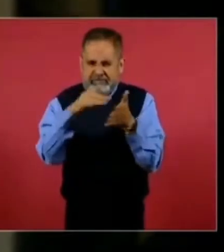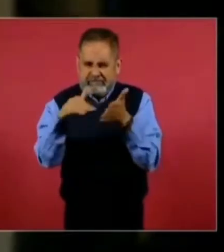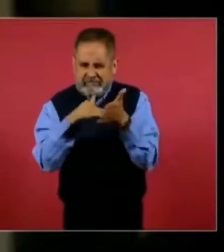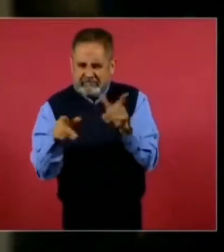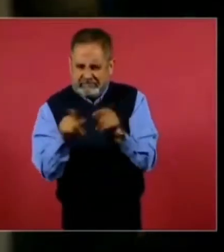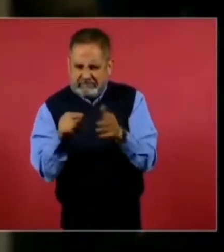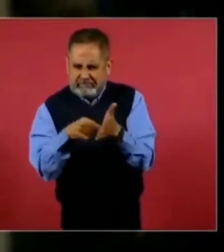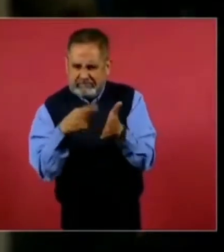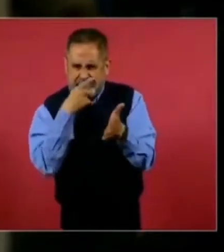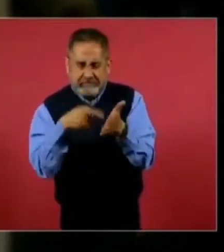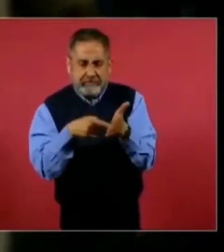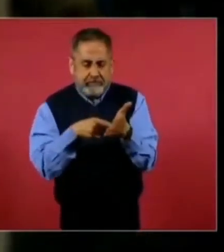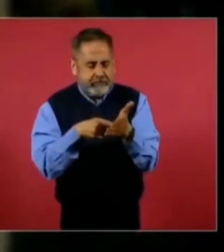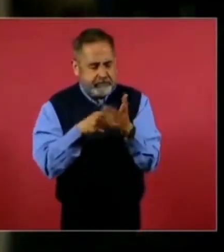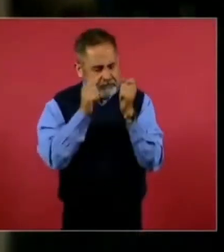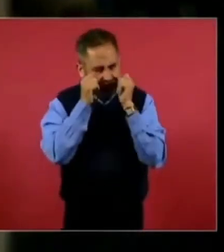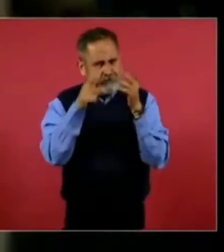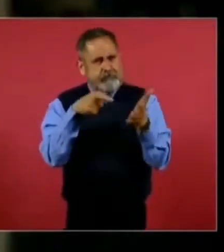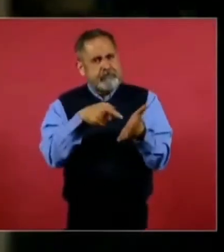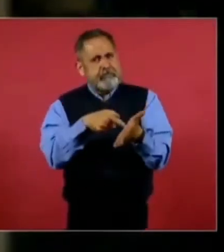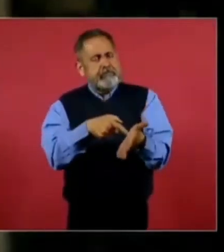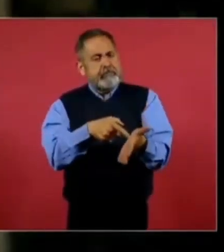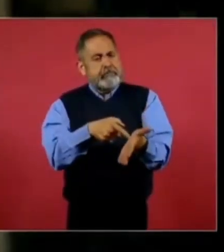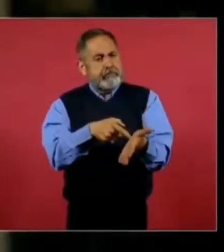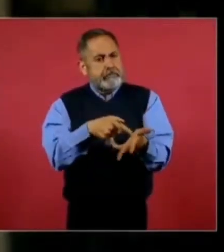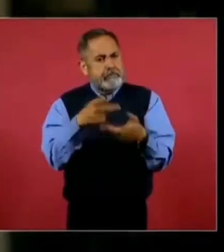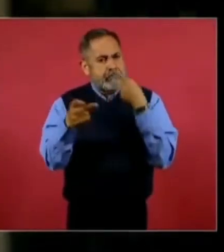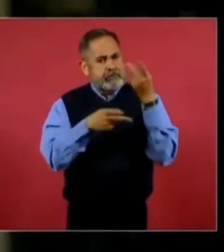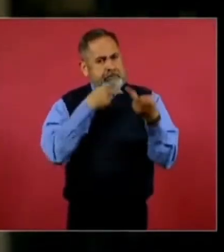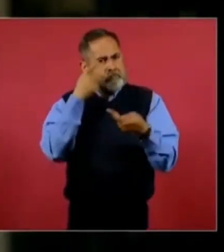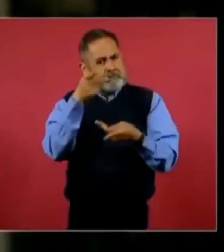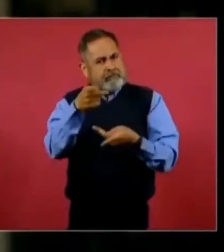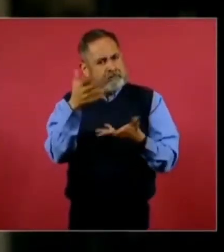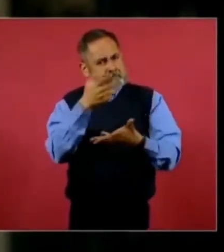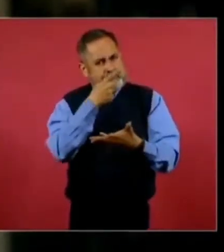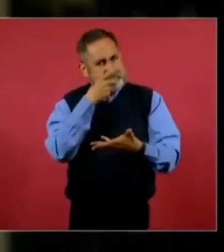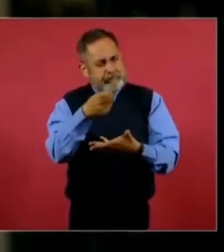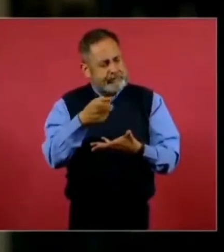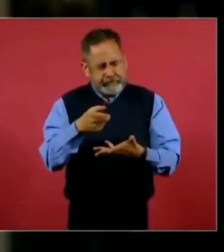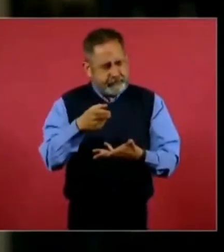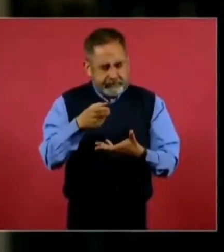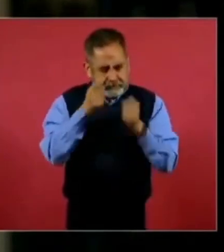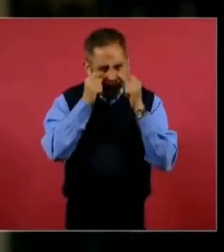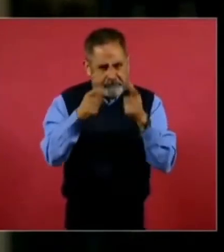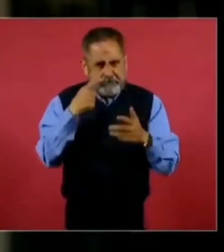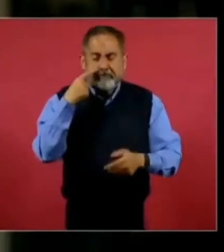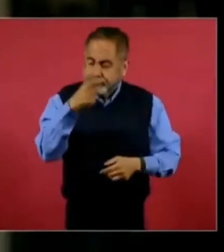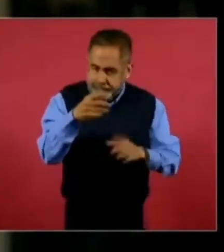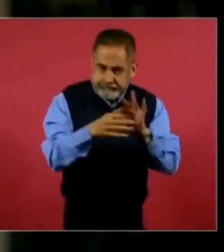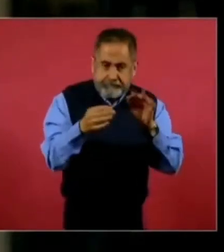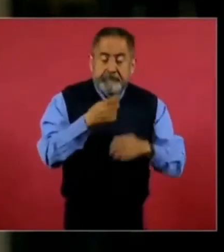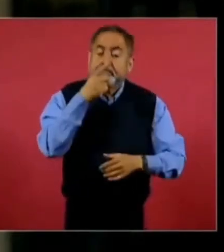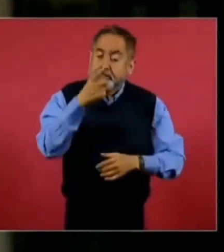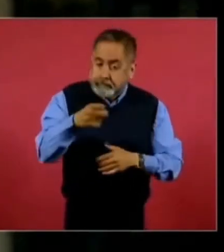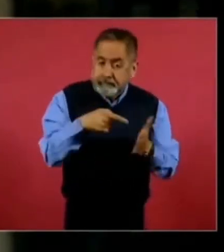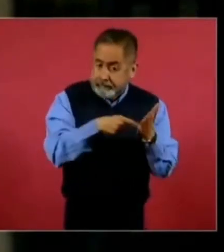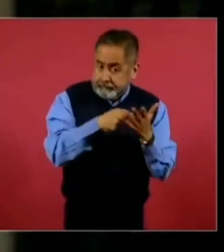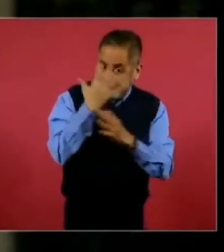sorprenden estos dichos, dice que, por ejemplo,